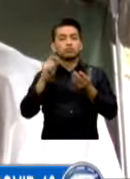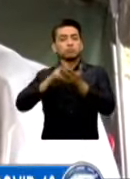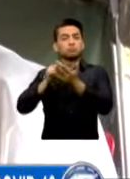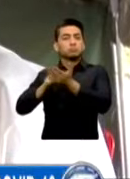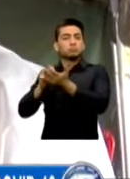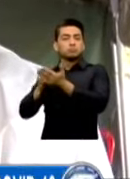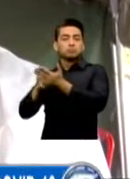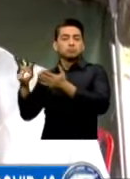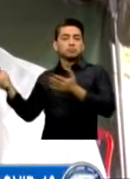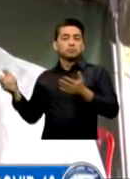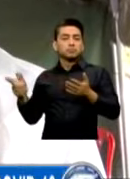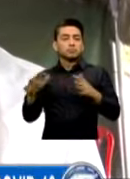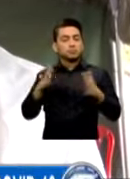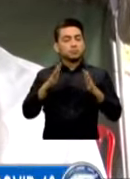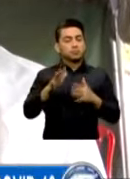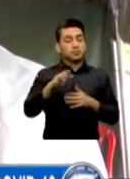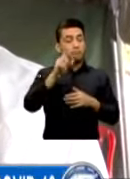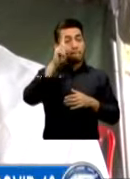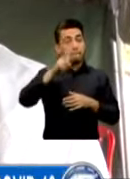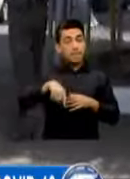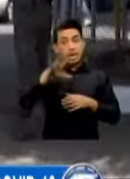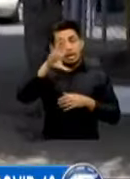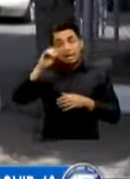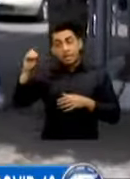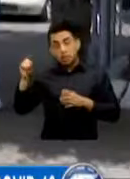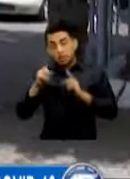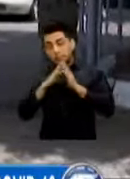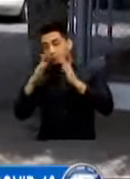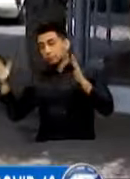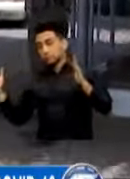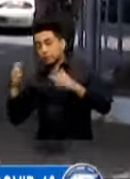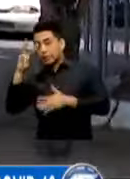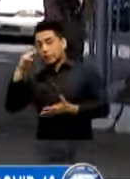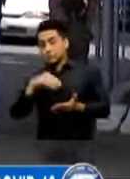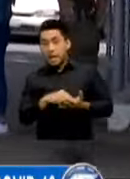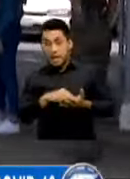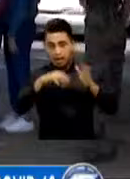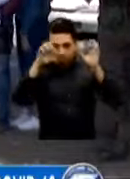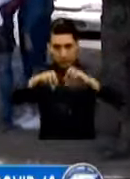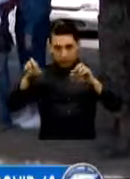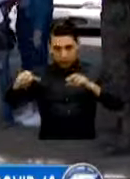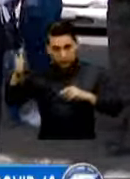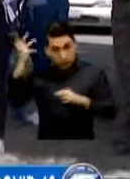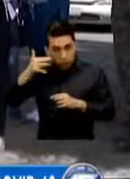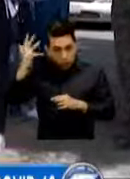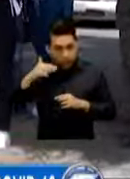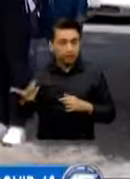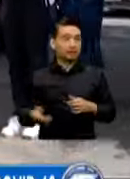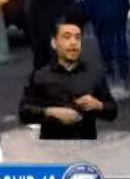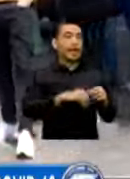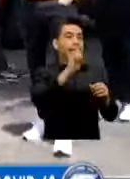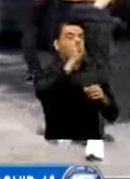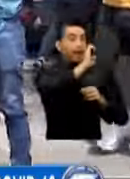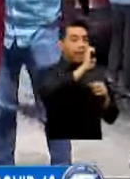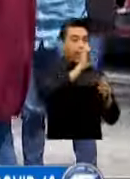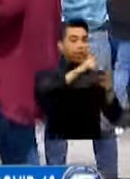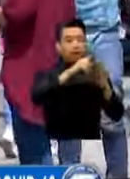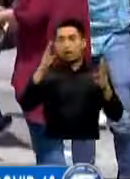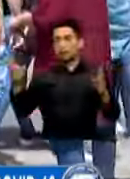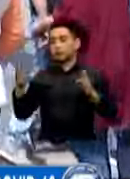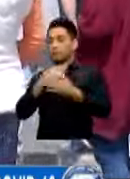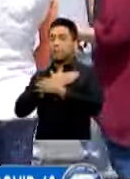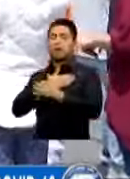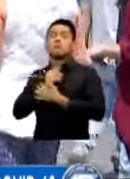Entre 2.500 a 3.000 pruebas diarias De enero para mayo Las pruebas diarias eran entre